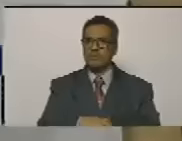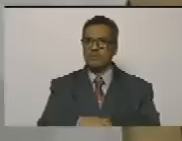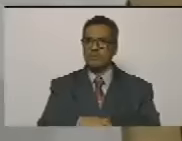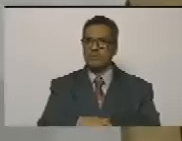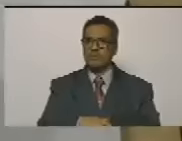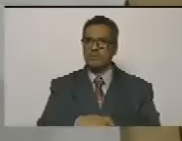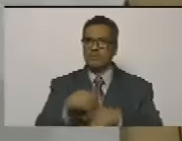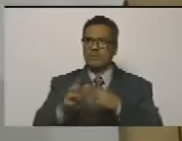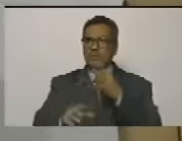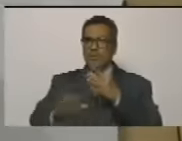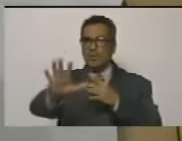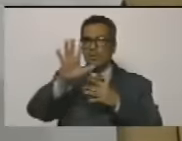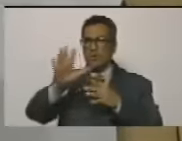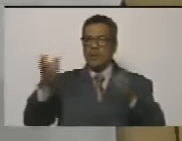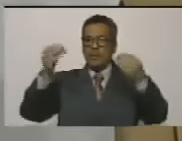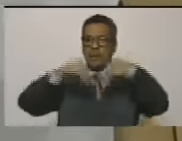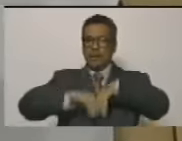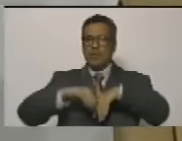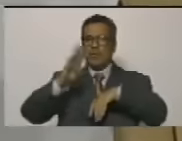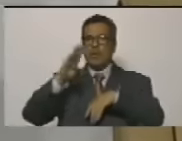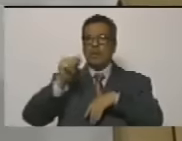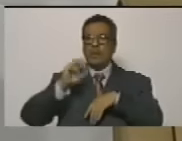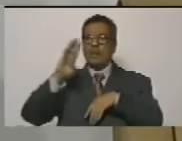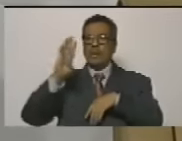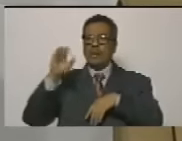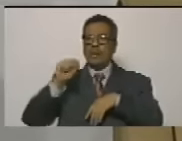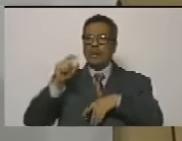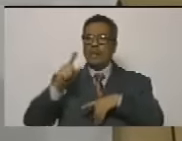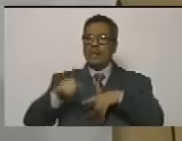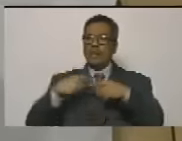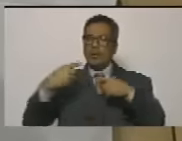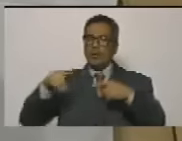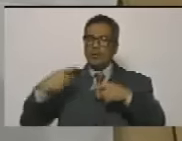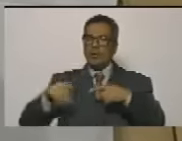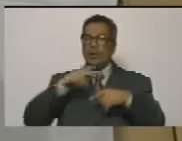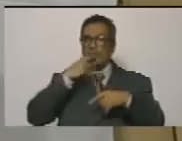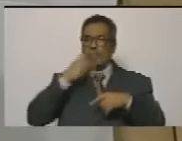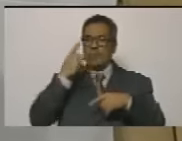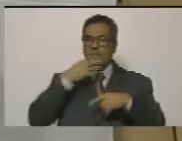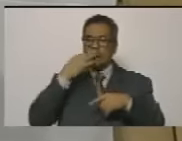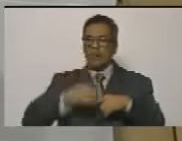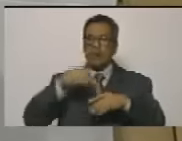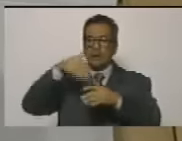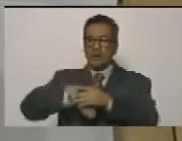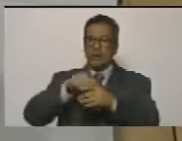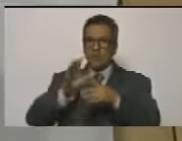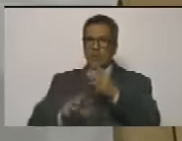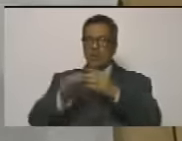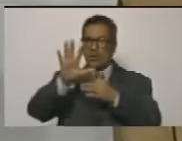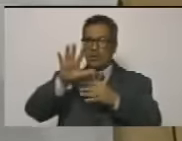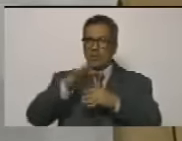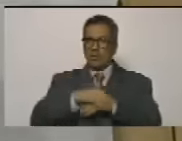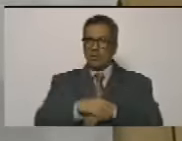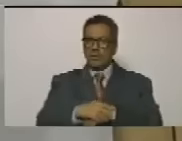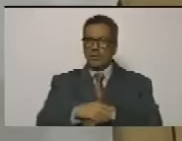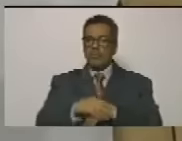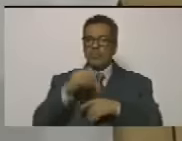quinto párrafo del acuerdo de barbados sobre promoción de derechos políticos y garantías electorales quinto párrafo